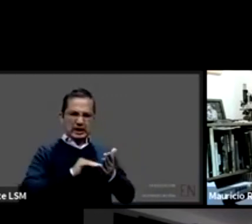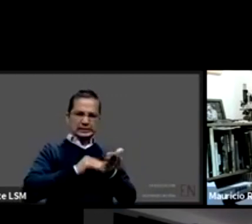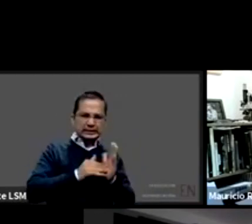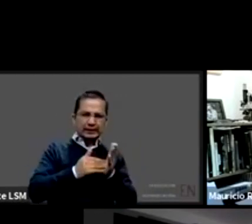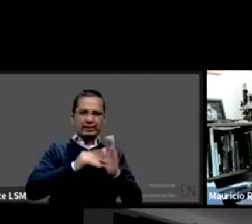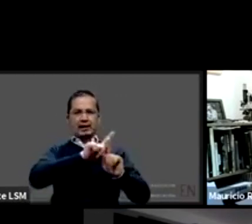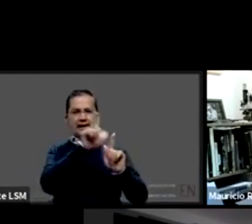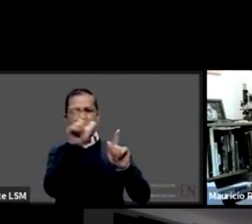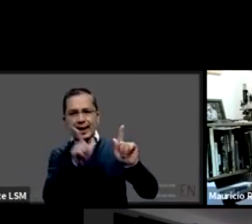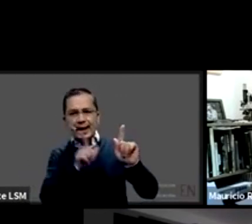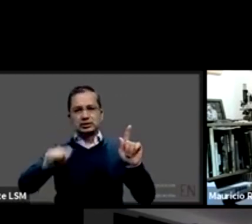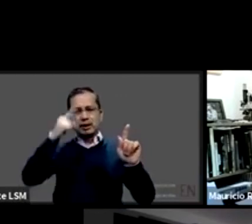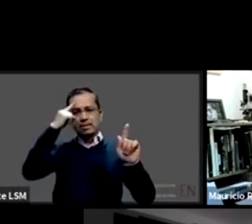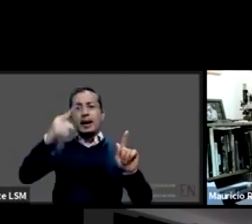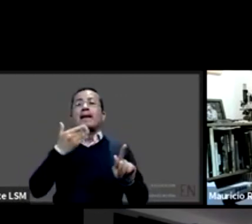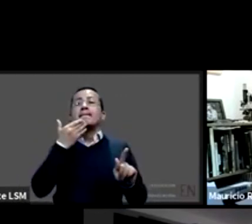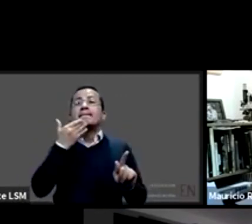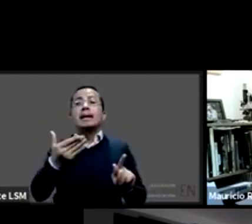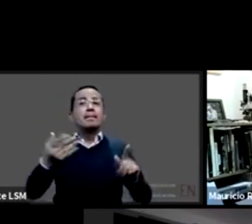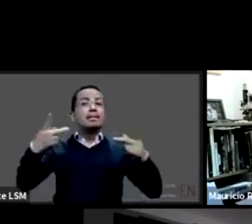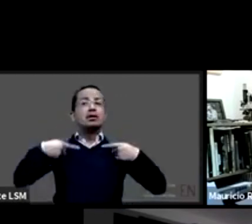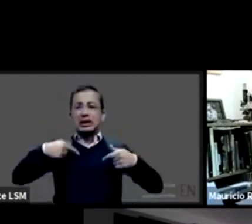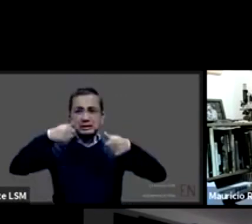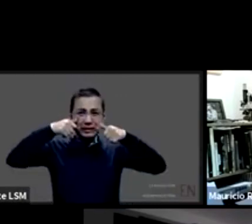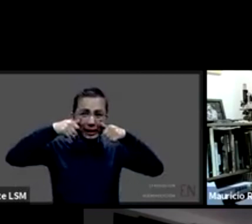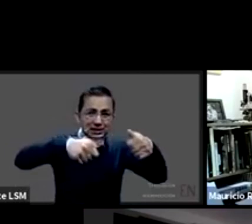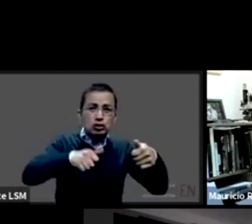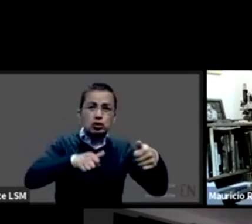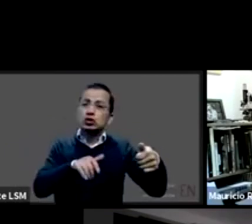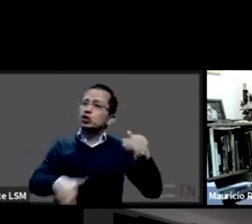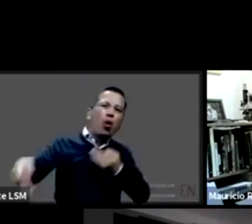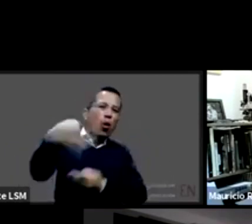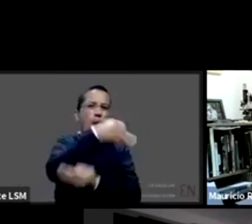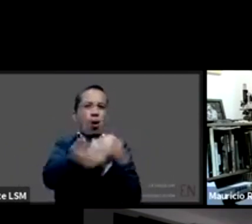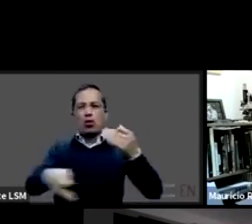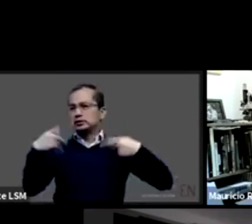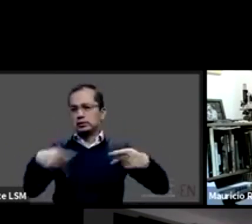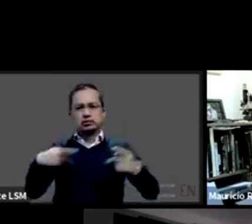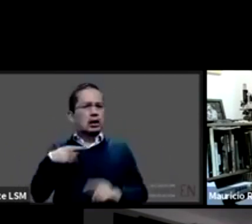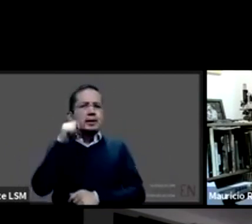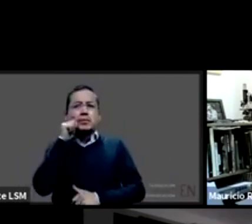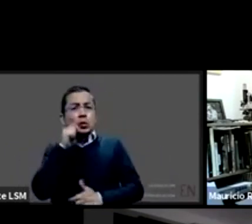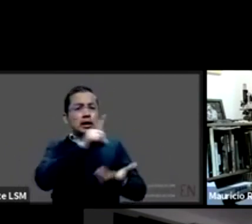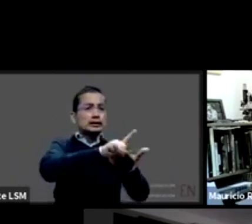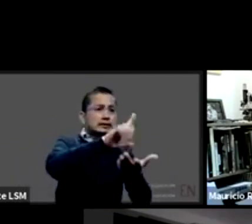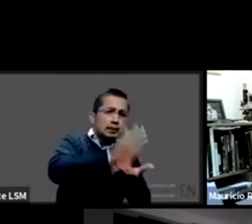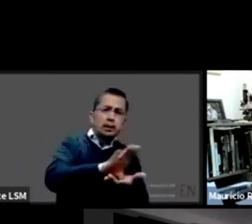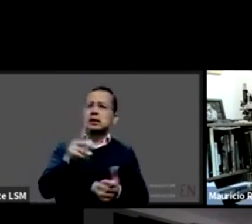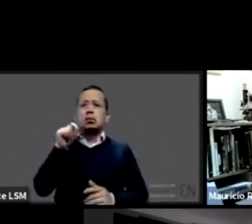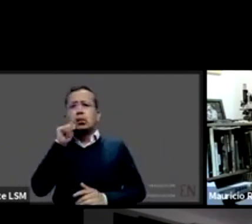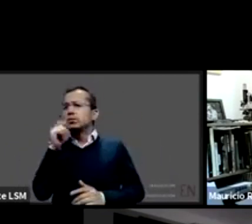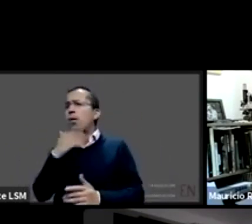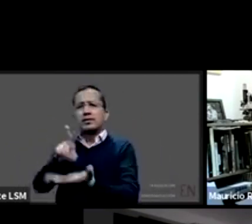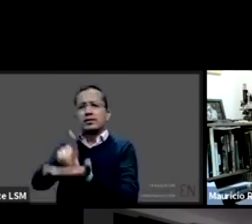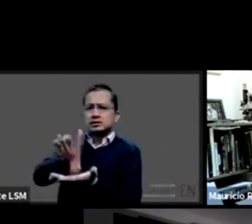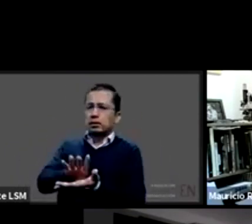que todos todas las personas que viven con discapacidad tengan la misma libertad tienen el derecho de